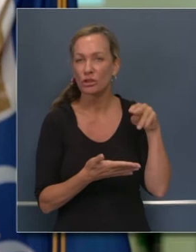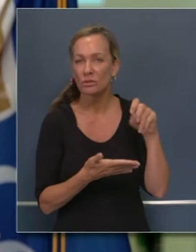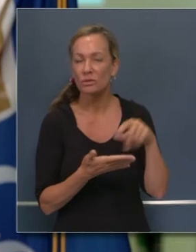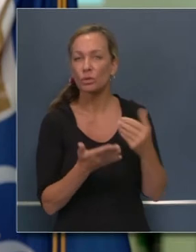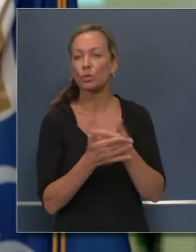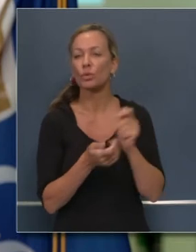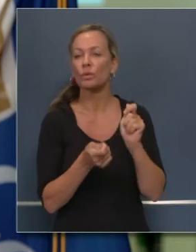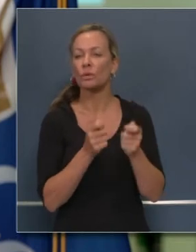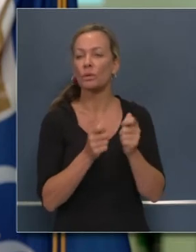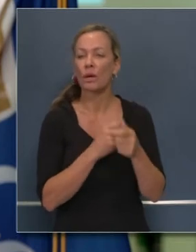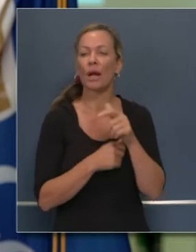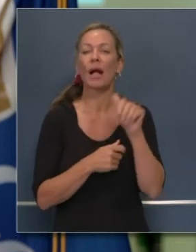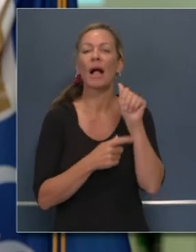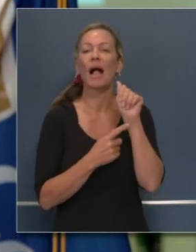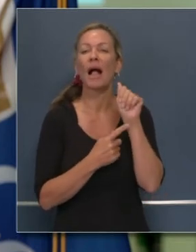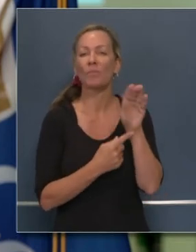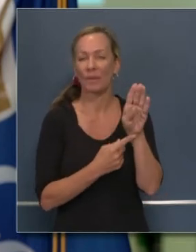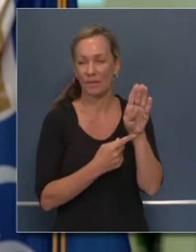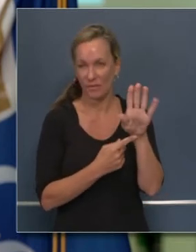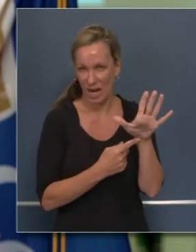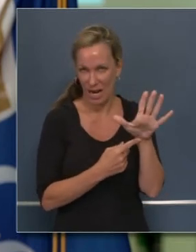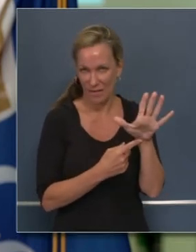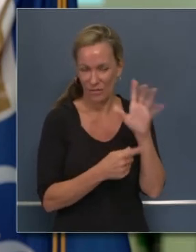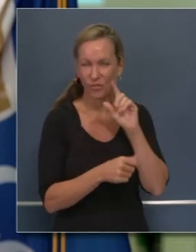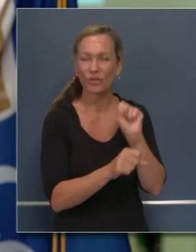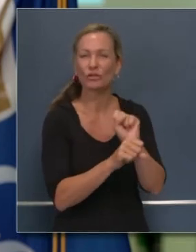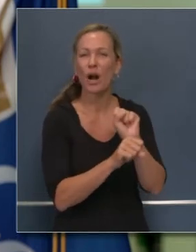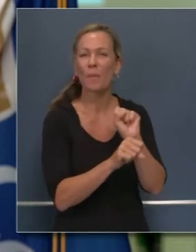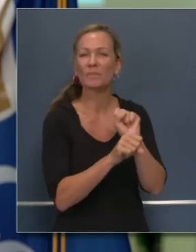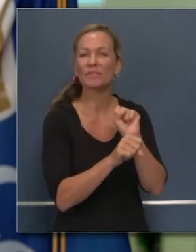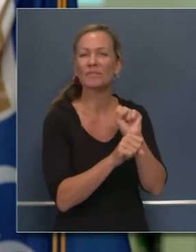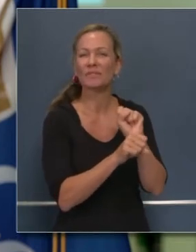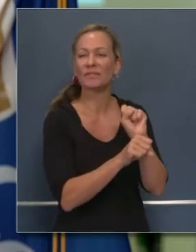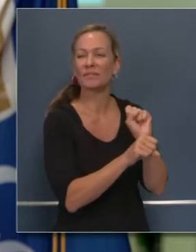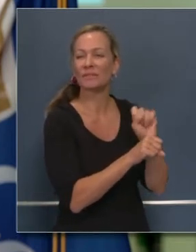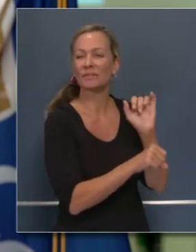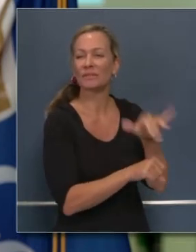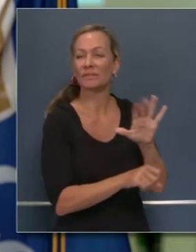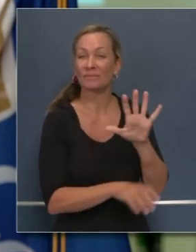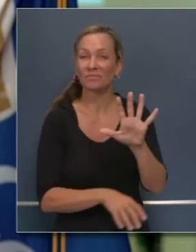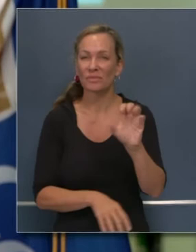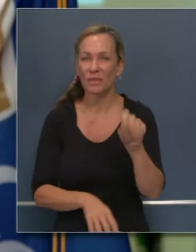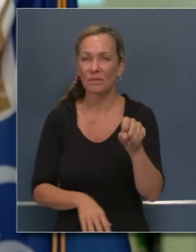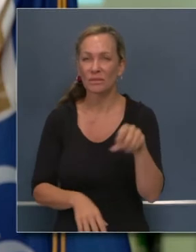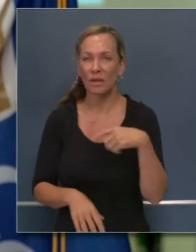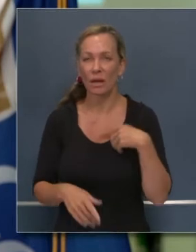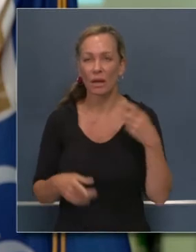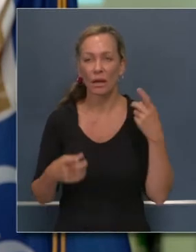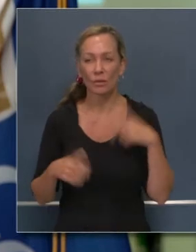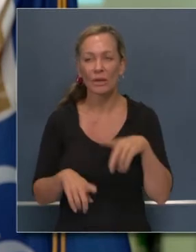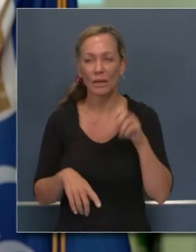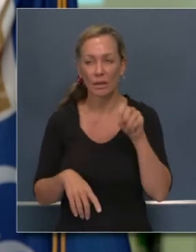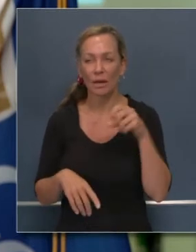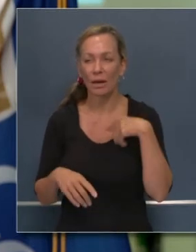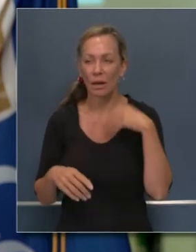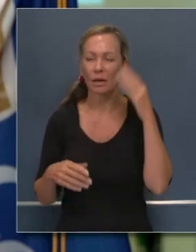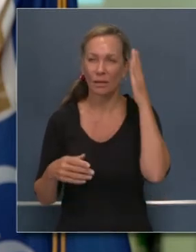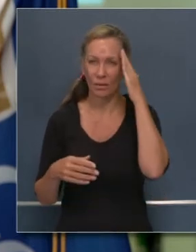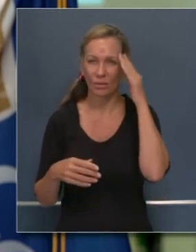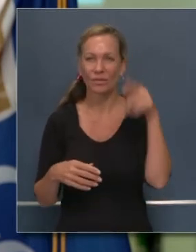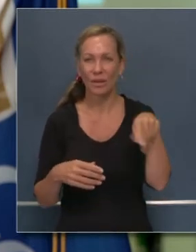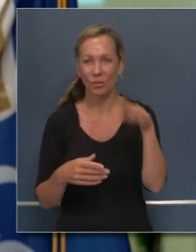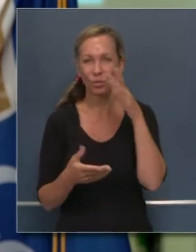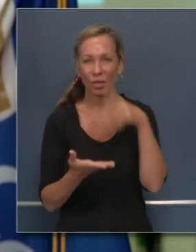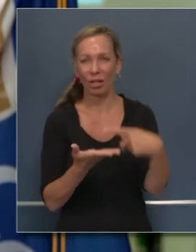o si habrá una clasificación nueva. La respuesta es sí, muy claro, muy probable. Y anticipo, como dije, tener la oportunidad de